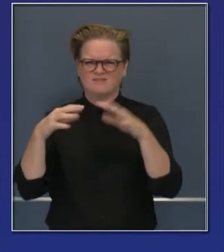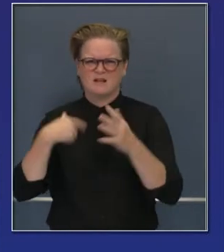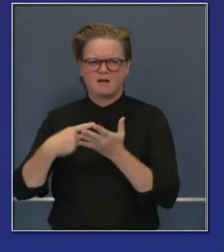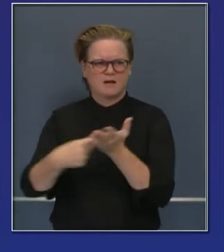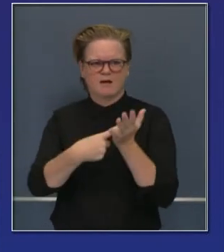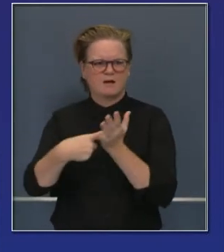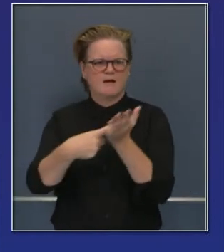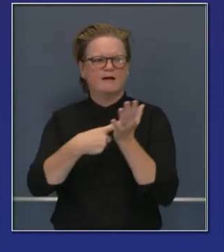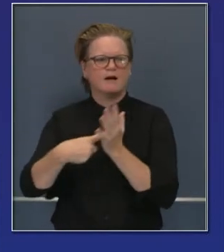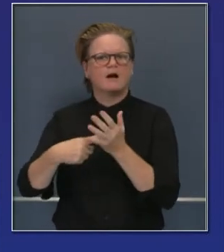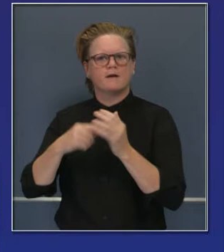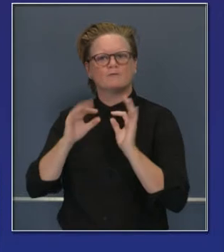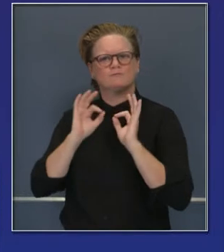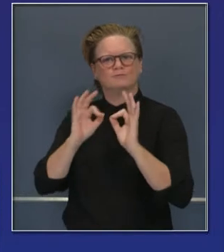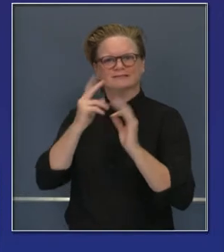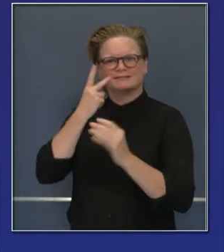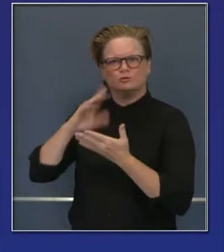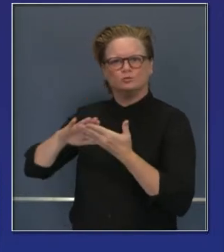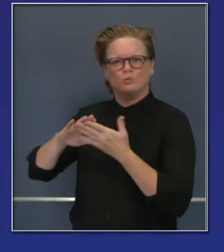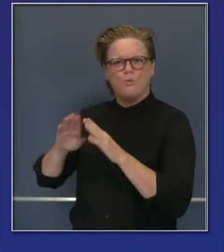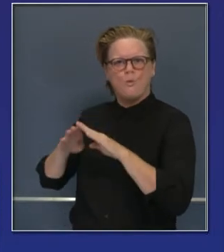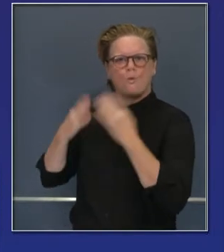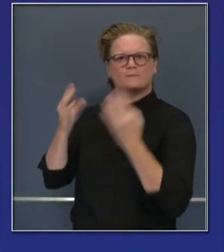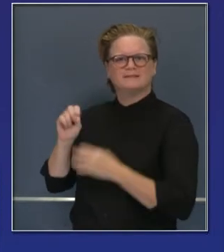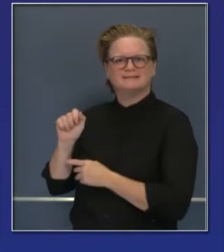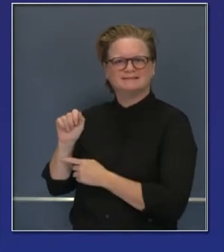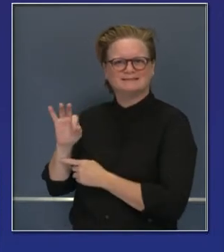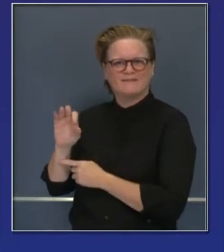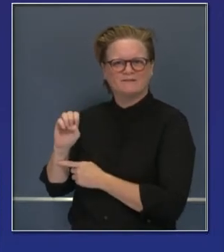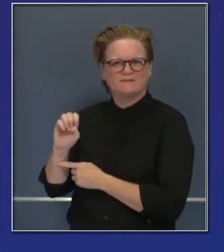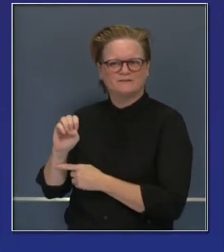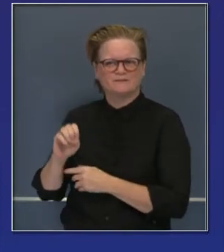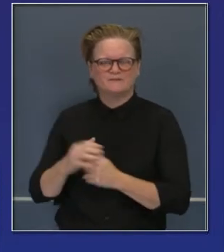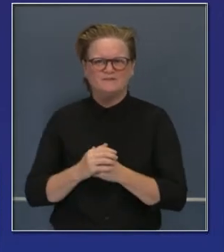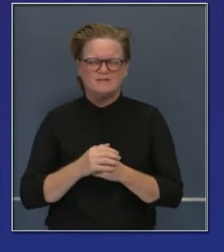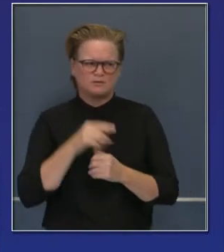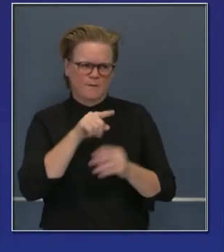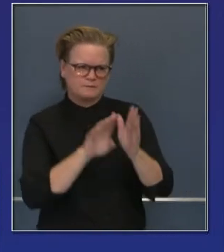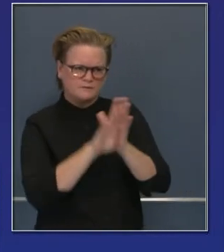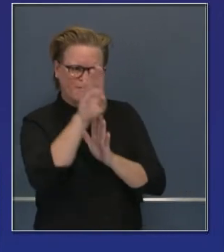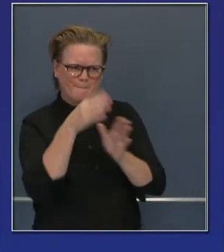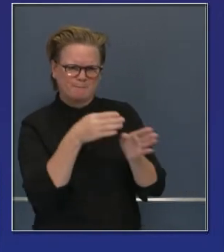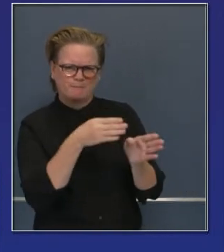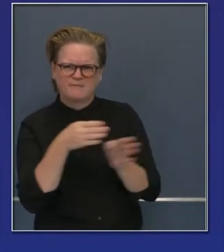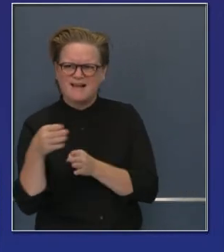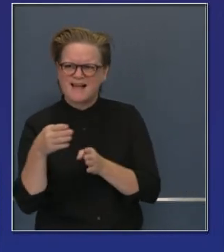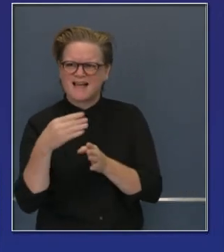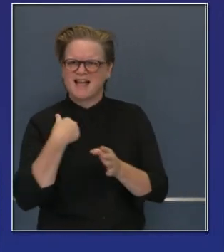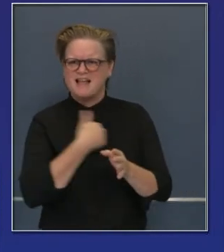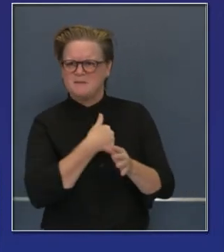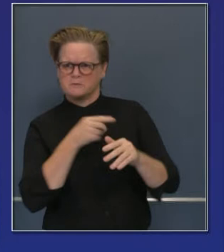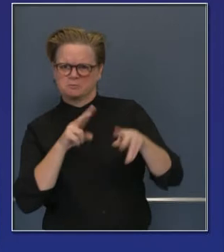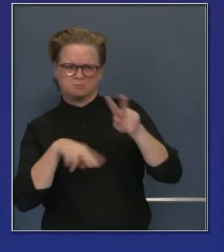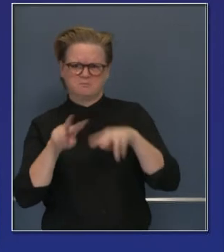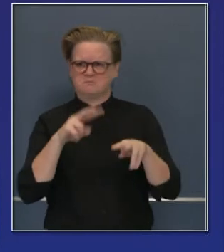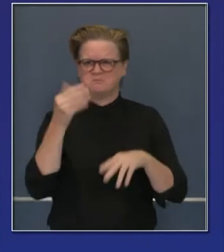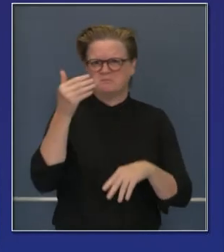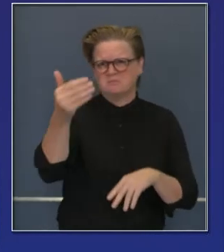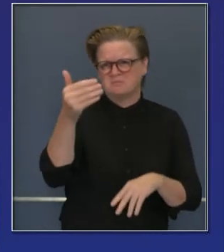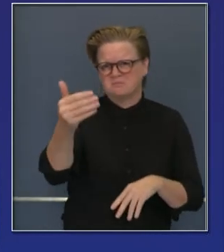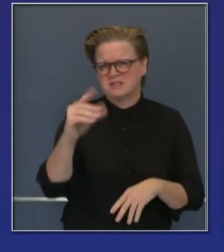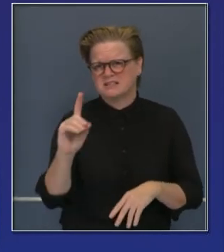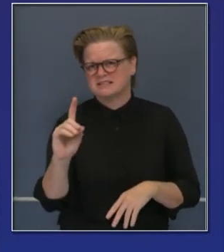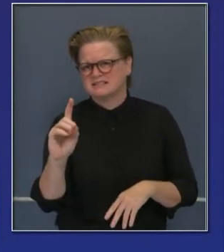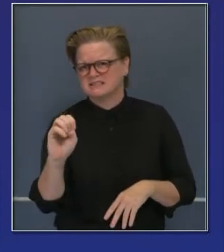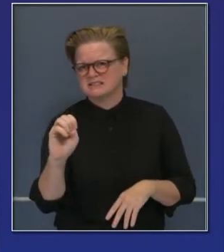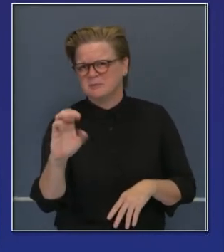sus consejos. Y esperamos que tendrán esta primera recomendación a principios del mes próximo,